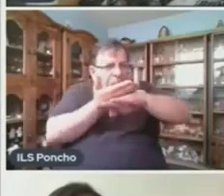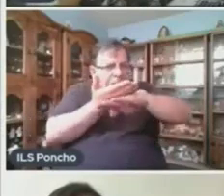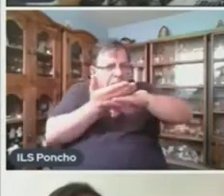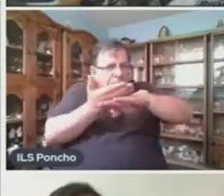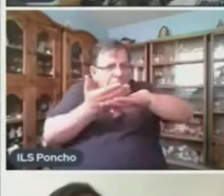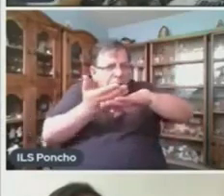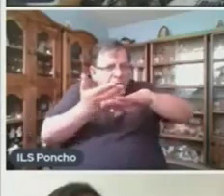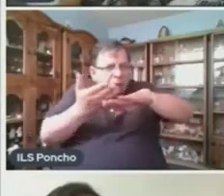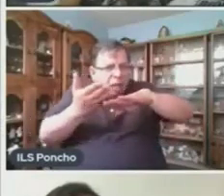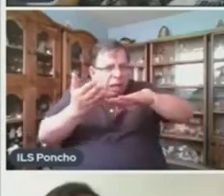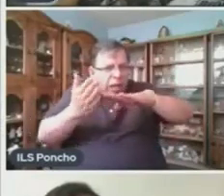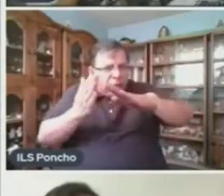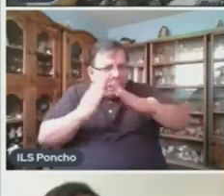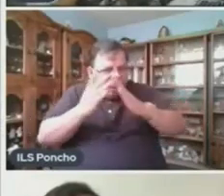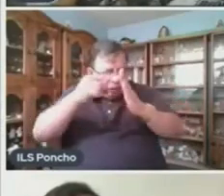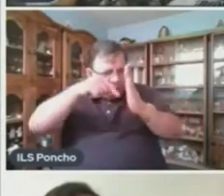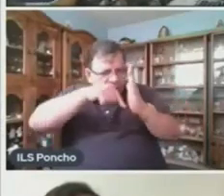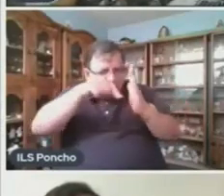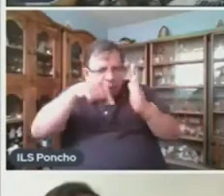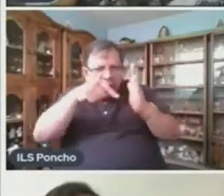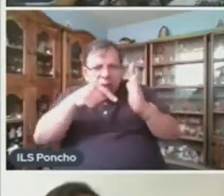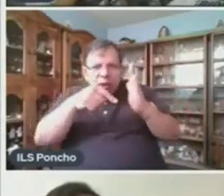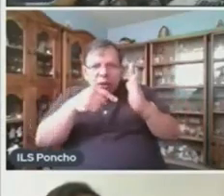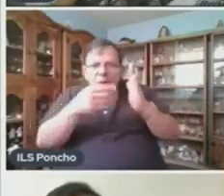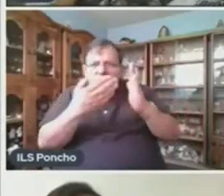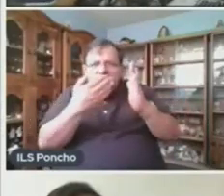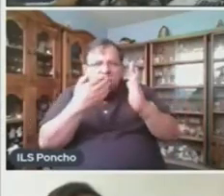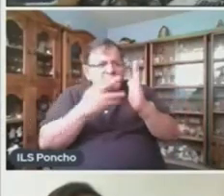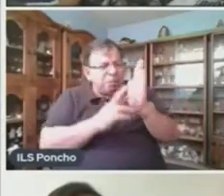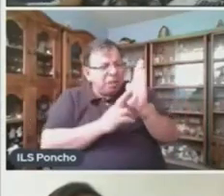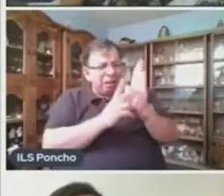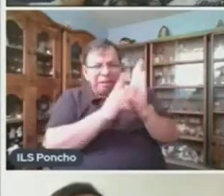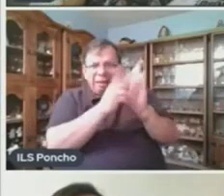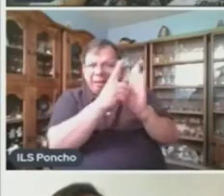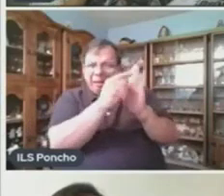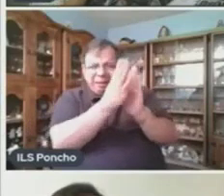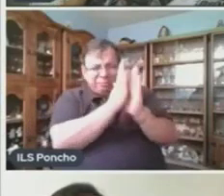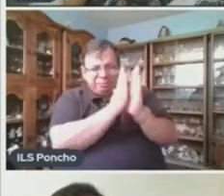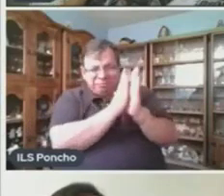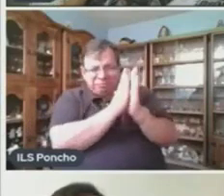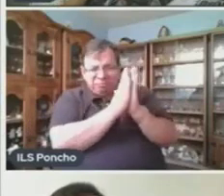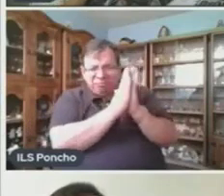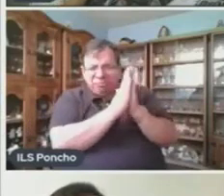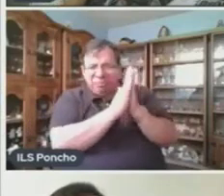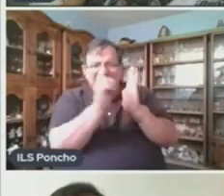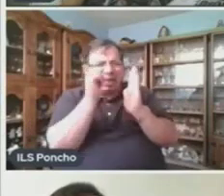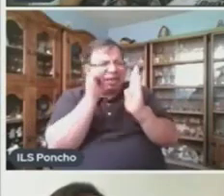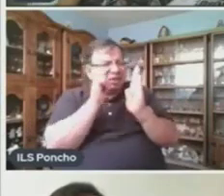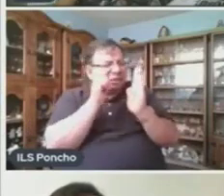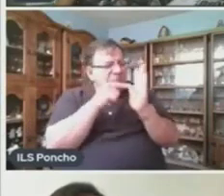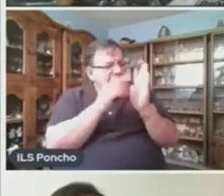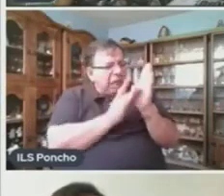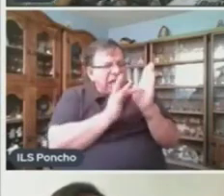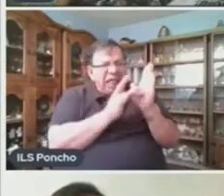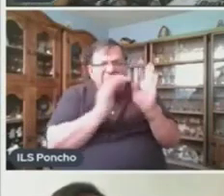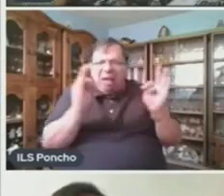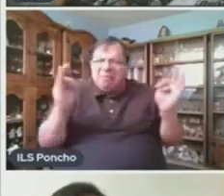de la casa No tenían Ni una grieta Y siempre Estaban muy frías